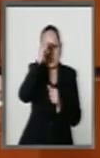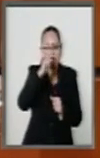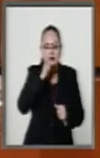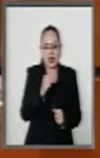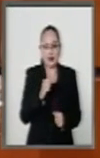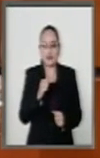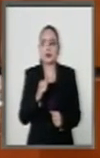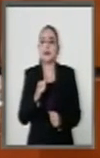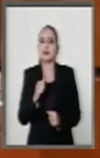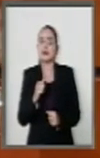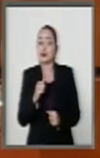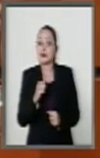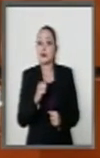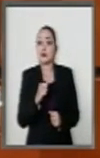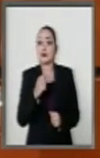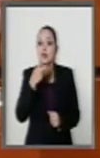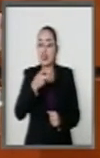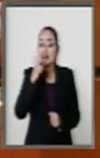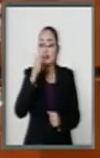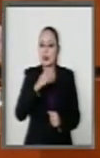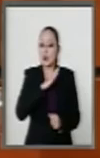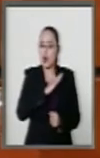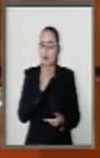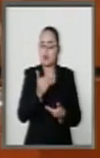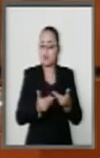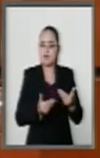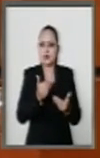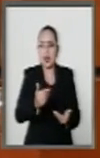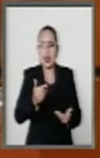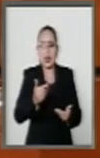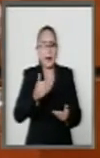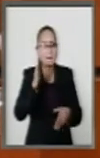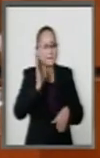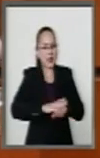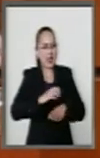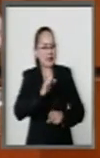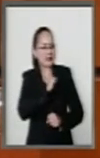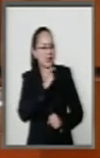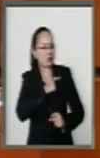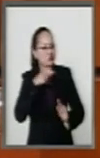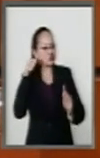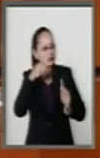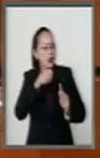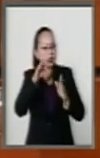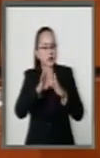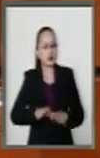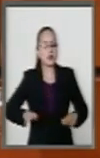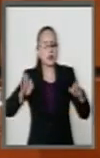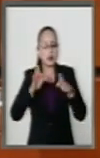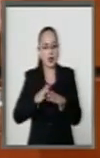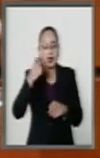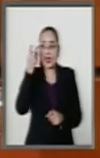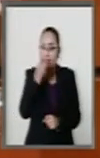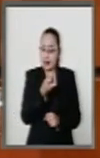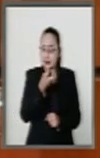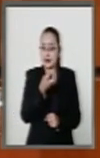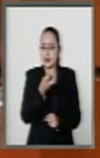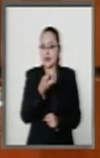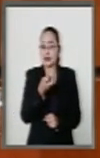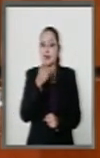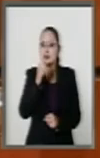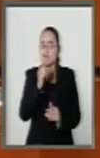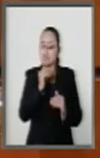estos niños. Poderles prestar los más altos niveles de salud sería un momento alto